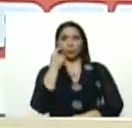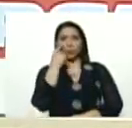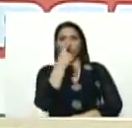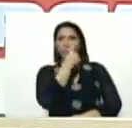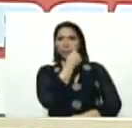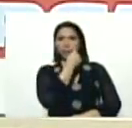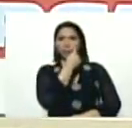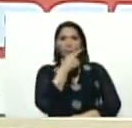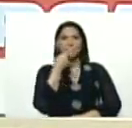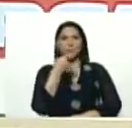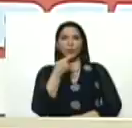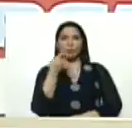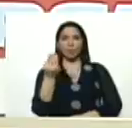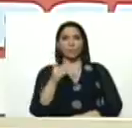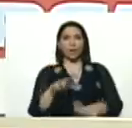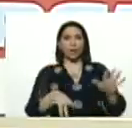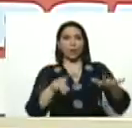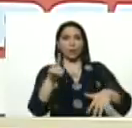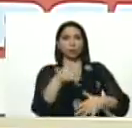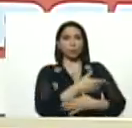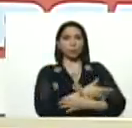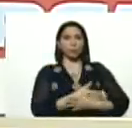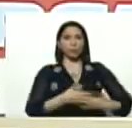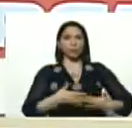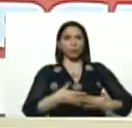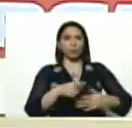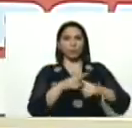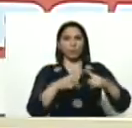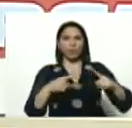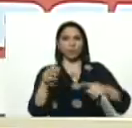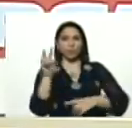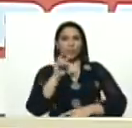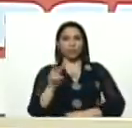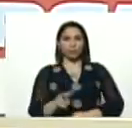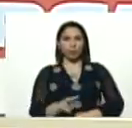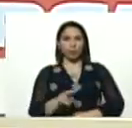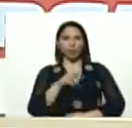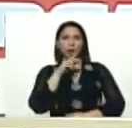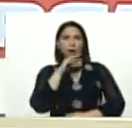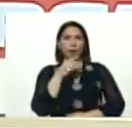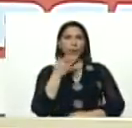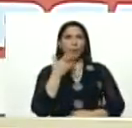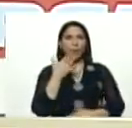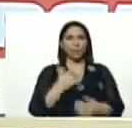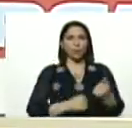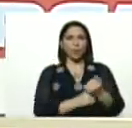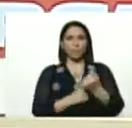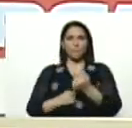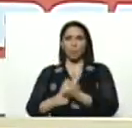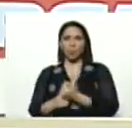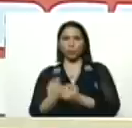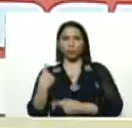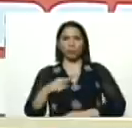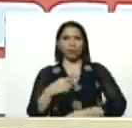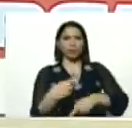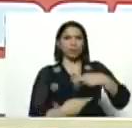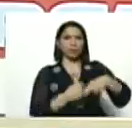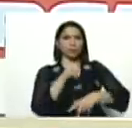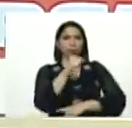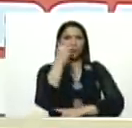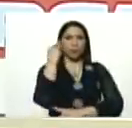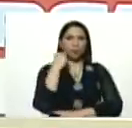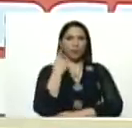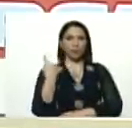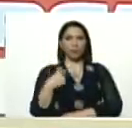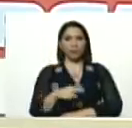visitar, estos más de 11 millones, y medio, de venezolanos, y venezolanas, nos ha hablado, mucho del apoyo, que tiene la revolución bolivariana, que